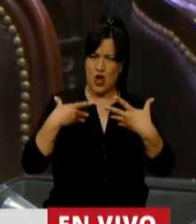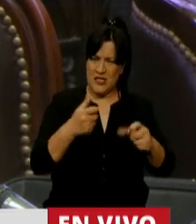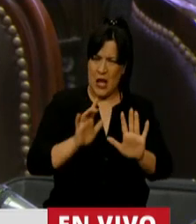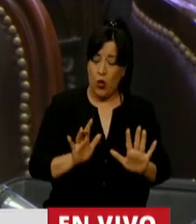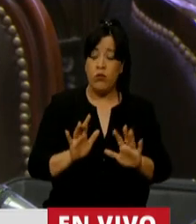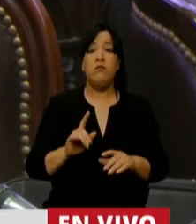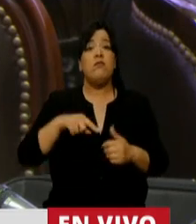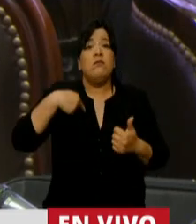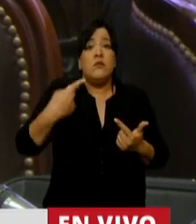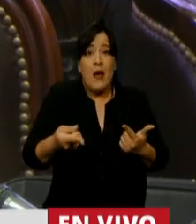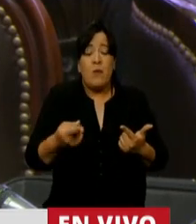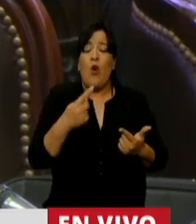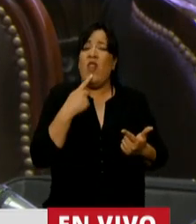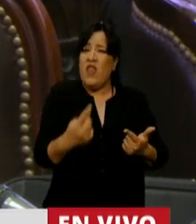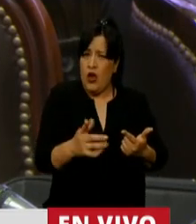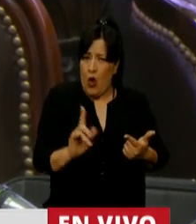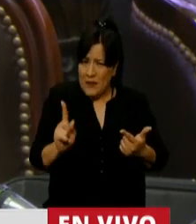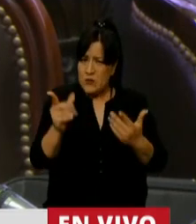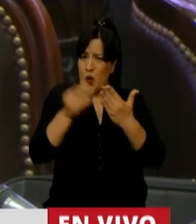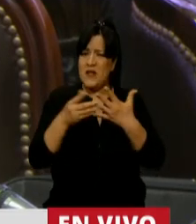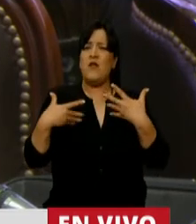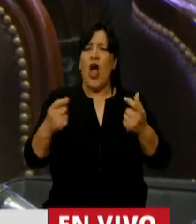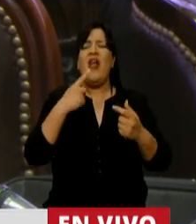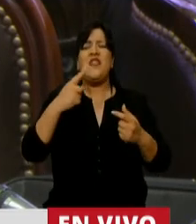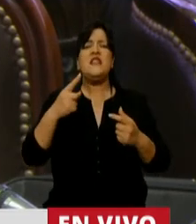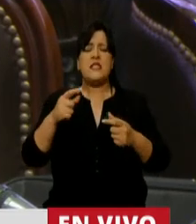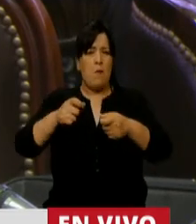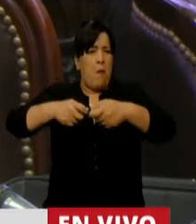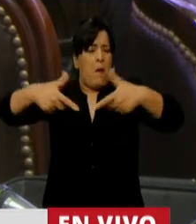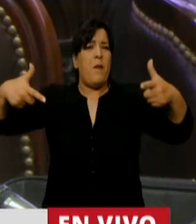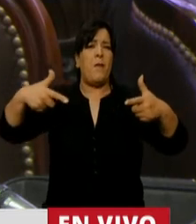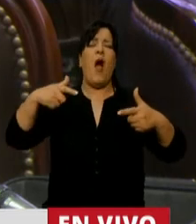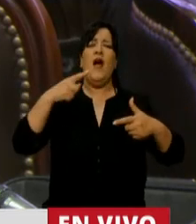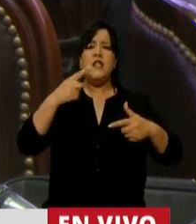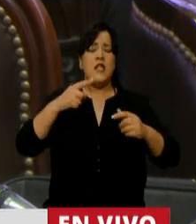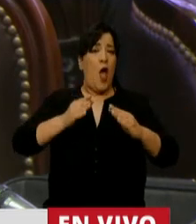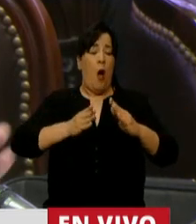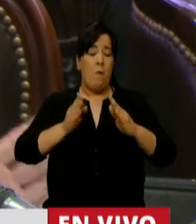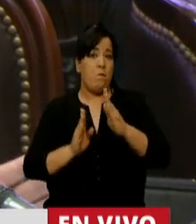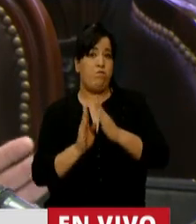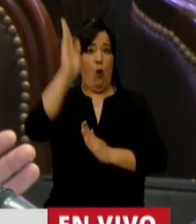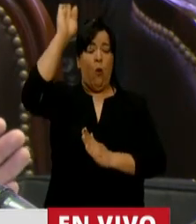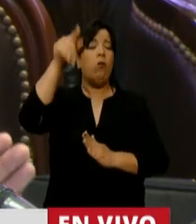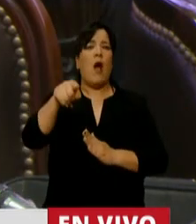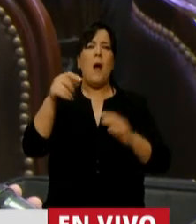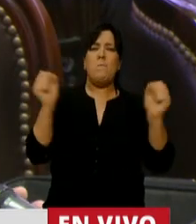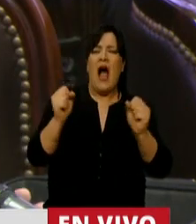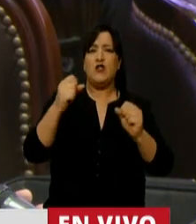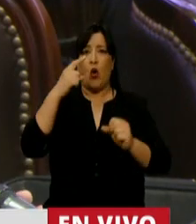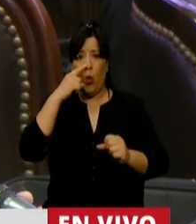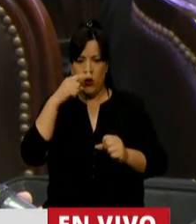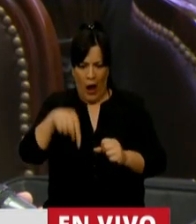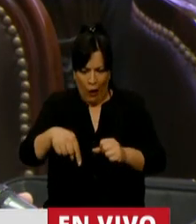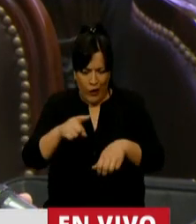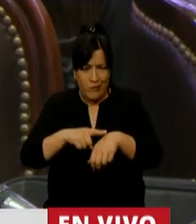Después dijo que el pico llegaba en abril, después en mayo, después en junio, después en julio. Estamos terminando